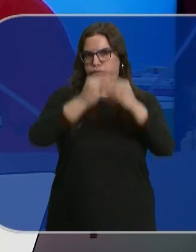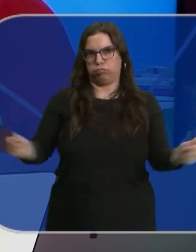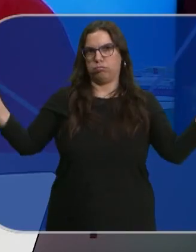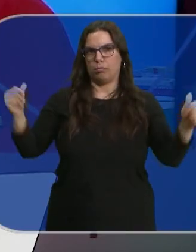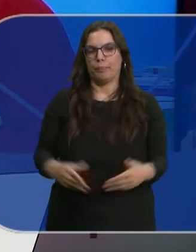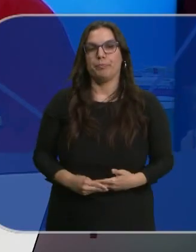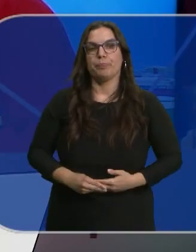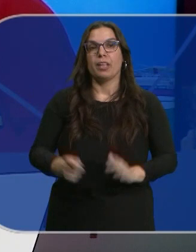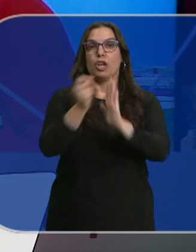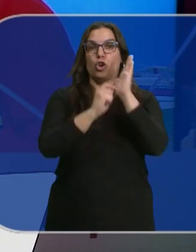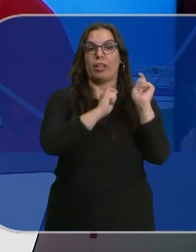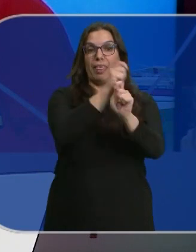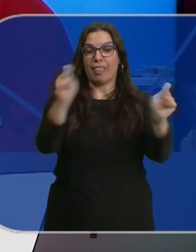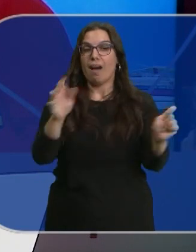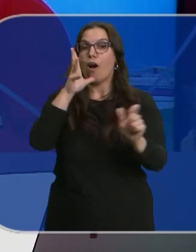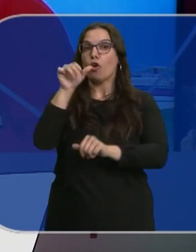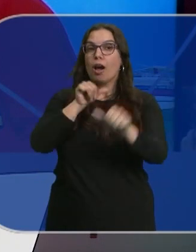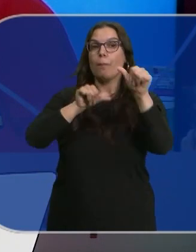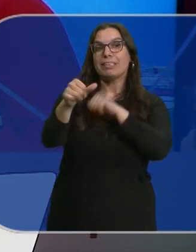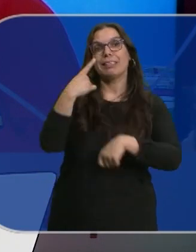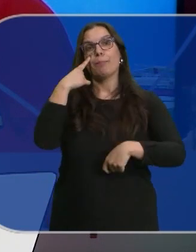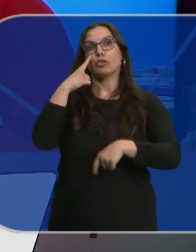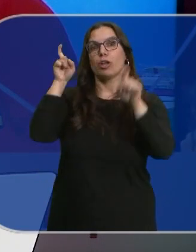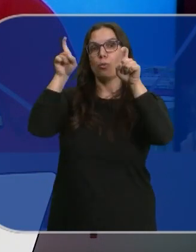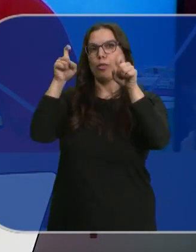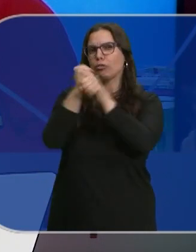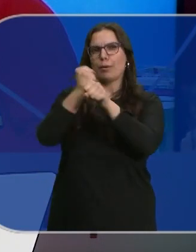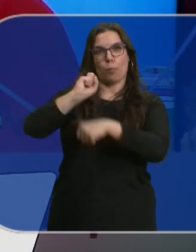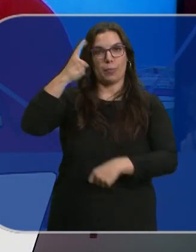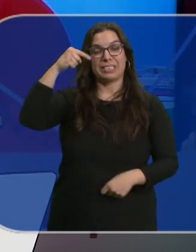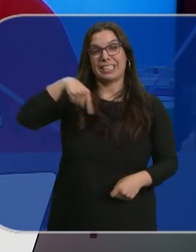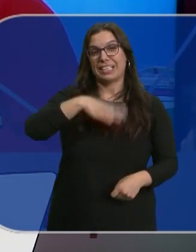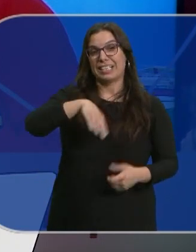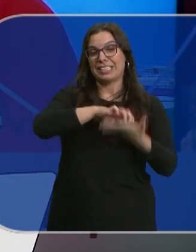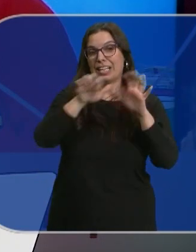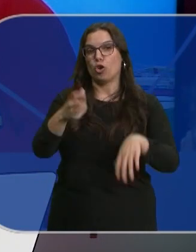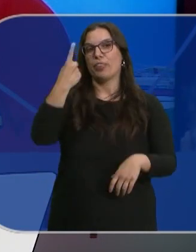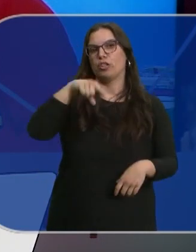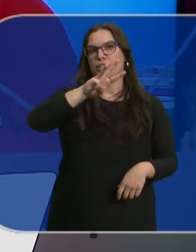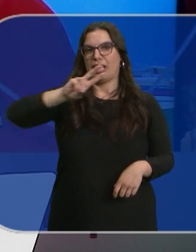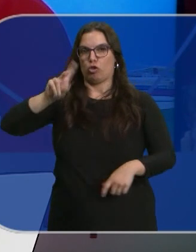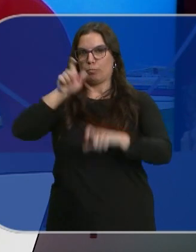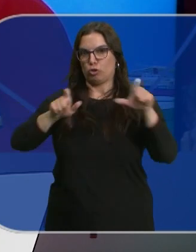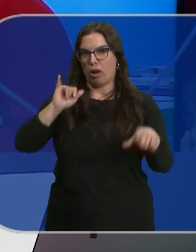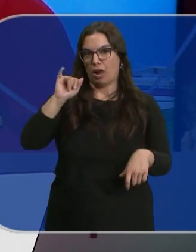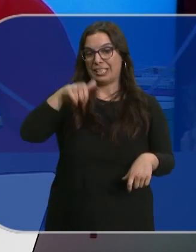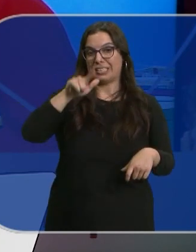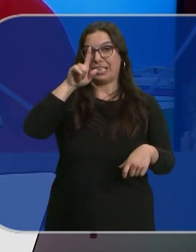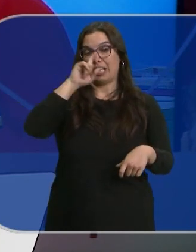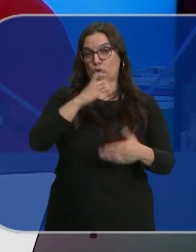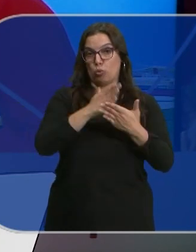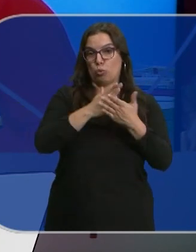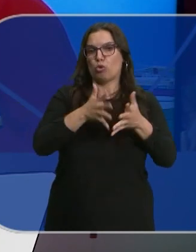Con la entrega de notas llega la época de más trabajo para los inspectores de educación. En Castilla y León hay 132. Este curso ha sido necesario